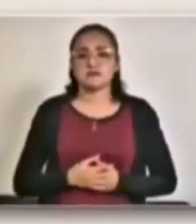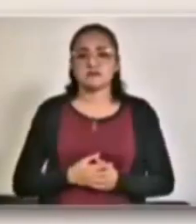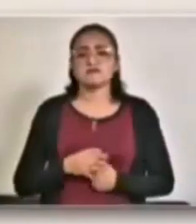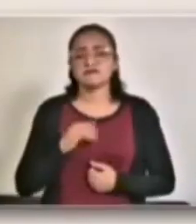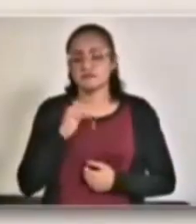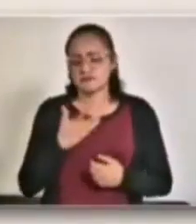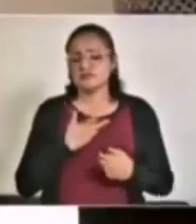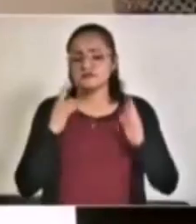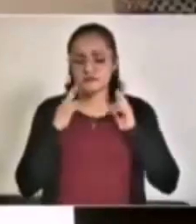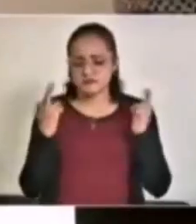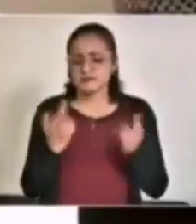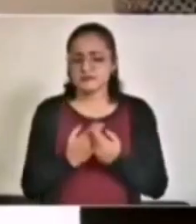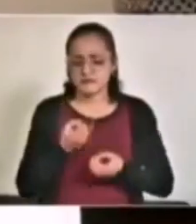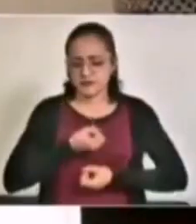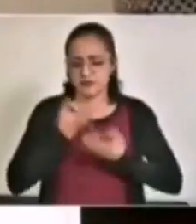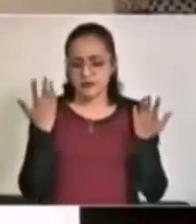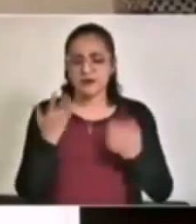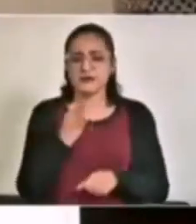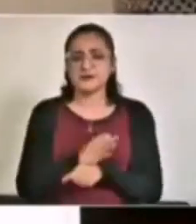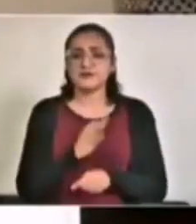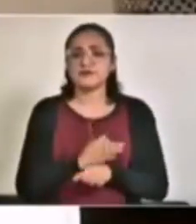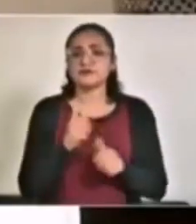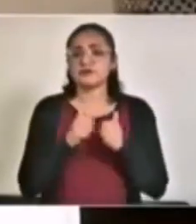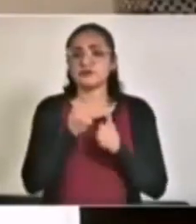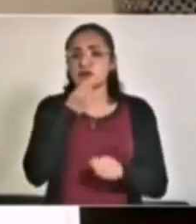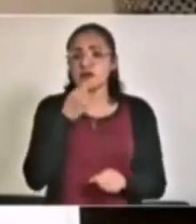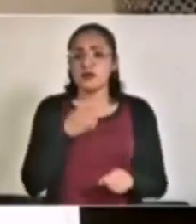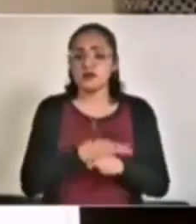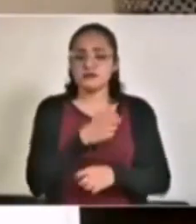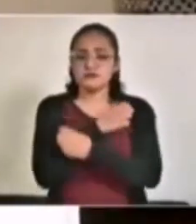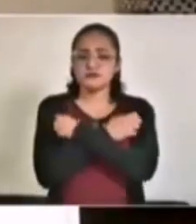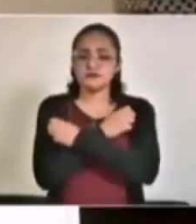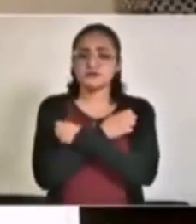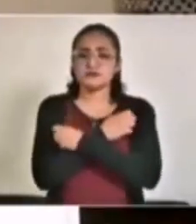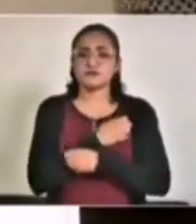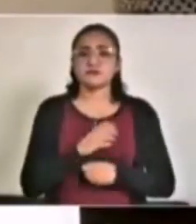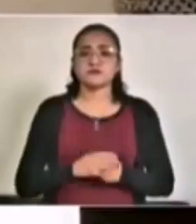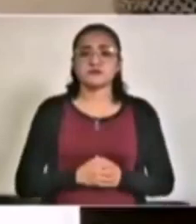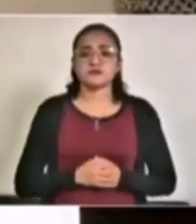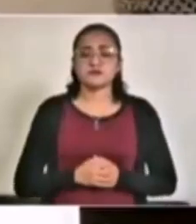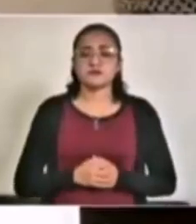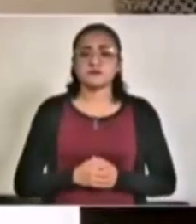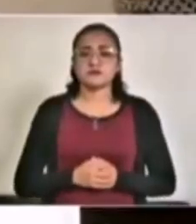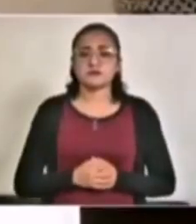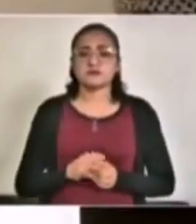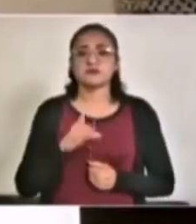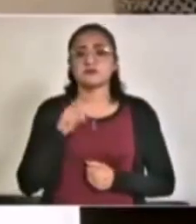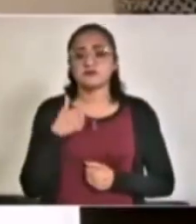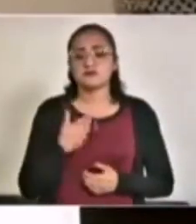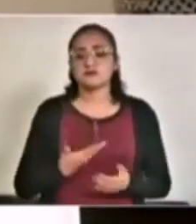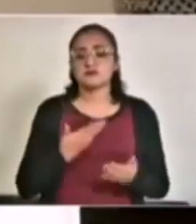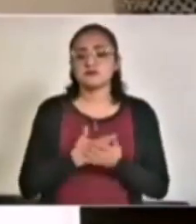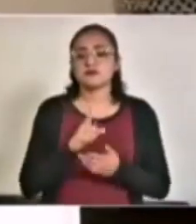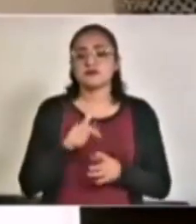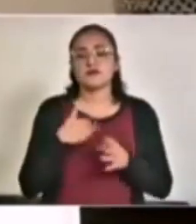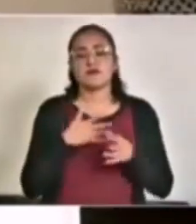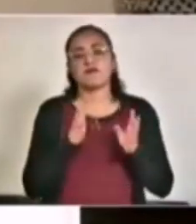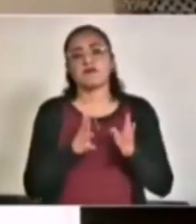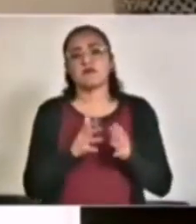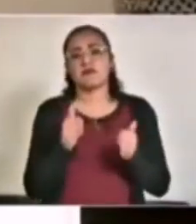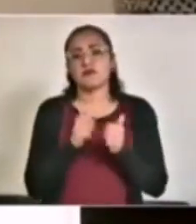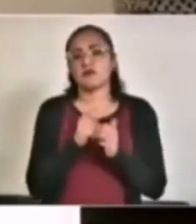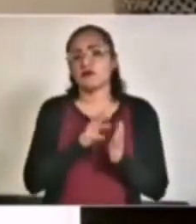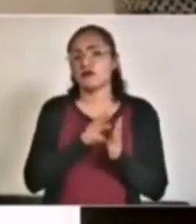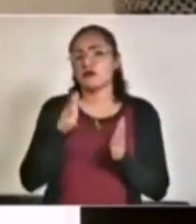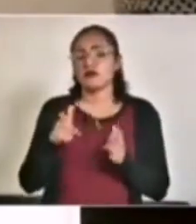Sí tuve la reunión con el Secretario de Educación Pública y la extendimos en una charla con el